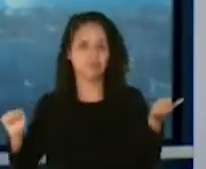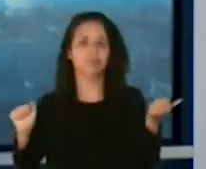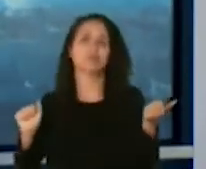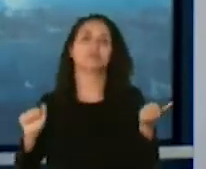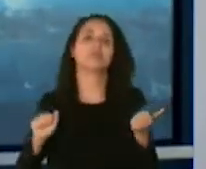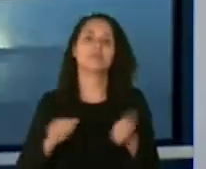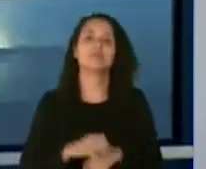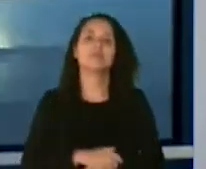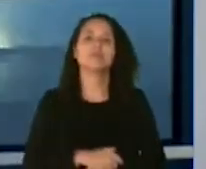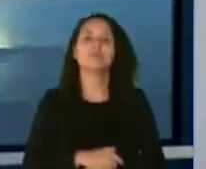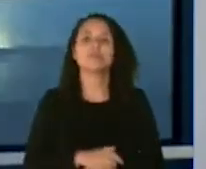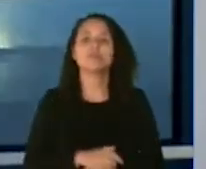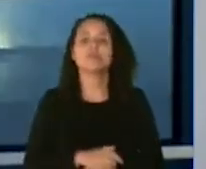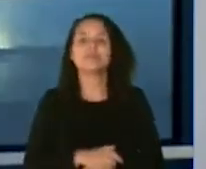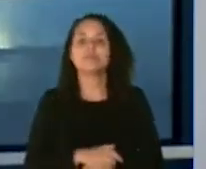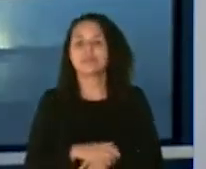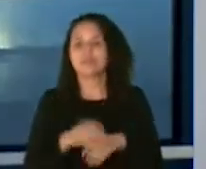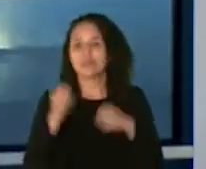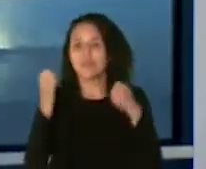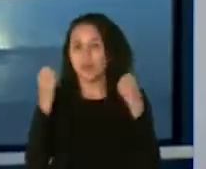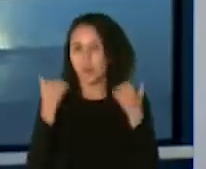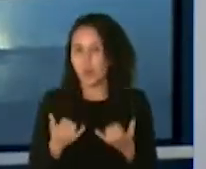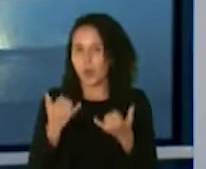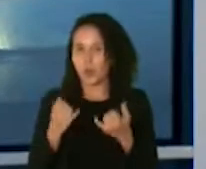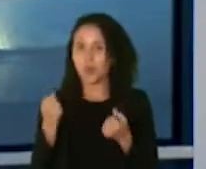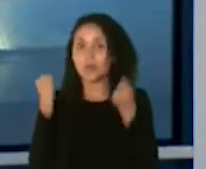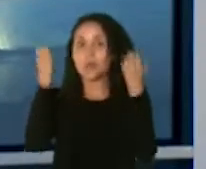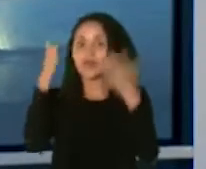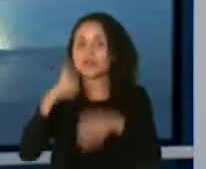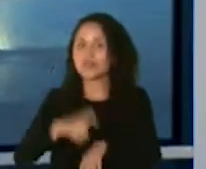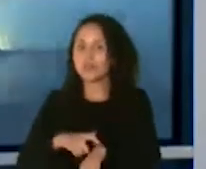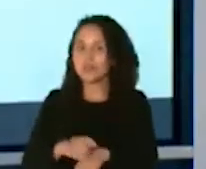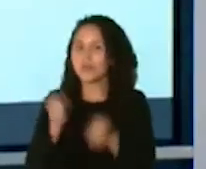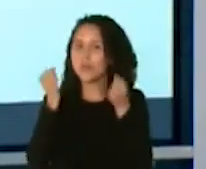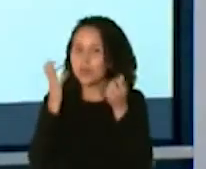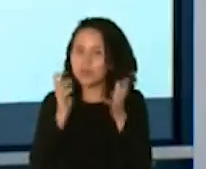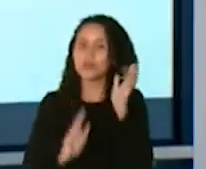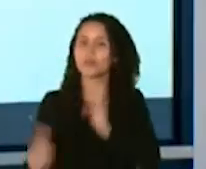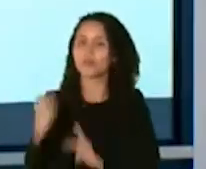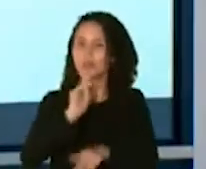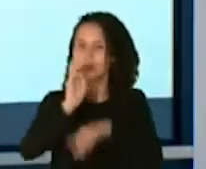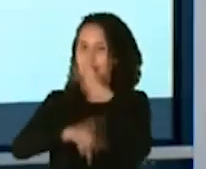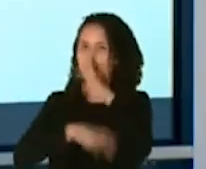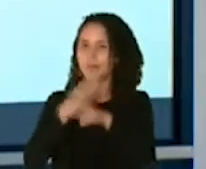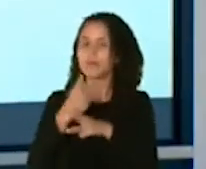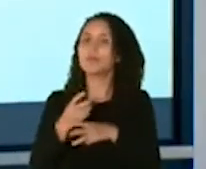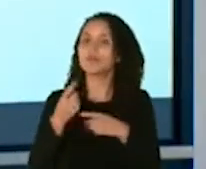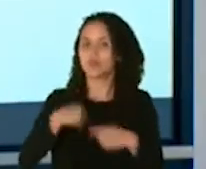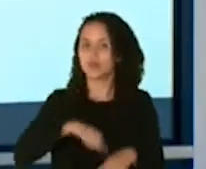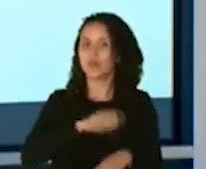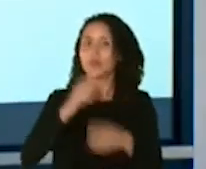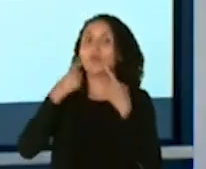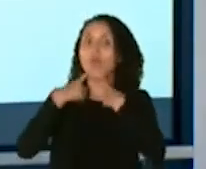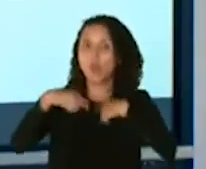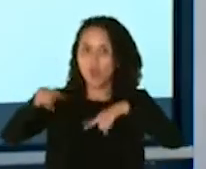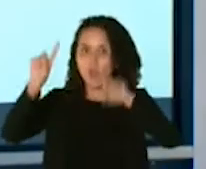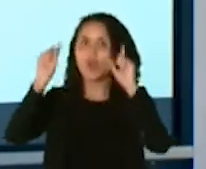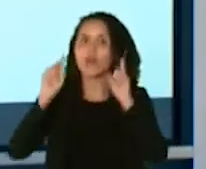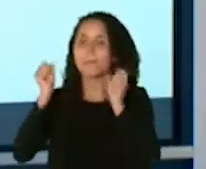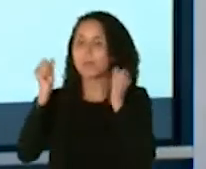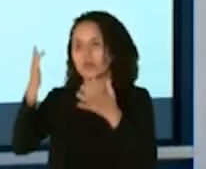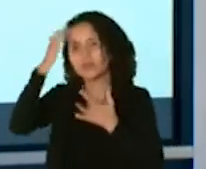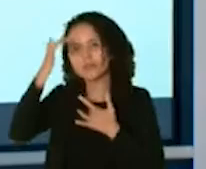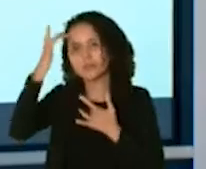podemos decir que vivimos tanto tiempo y es tanta la población en el planeta porque hemos logrado erradicar muchas de esas